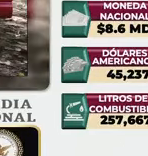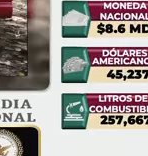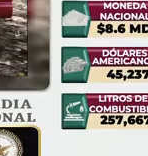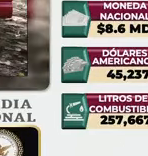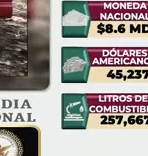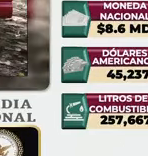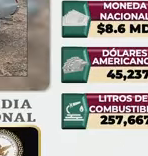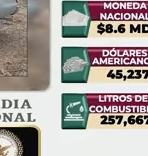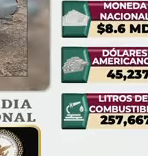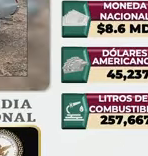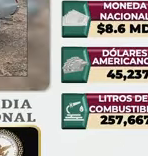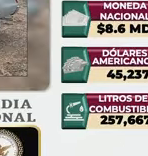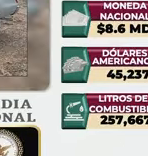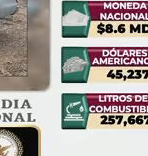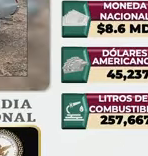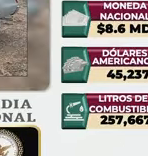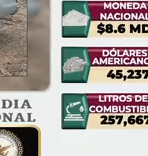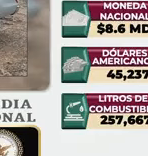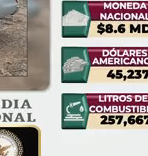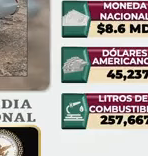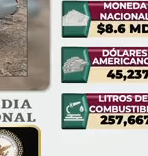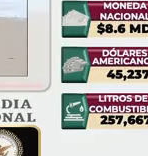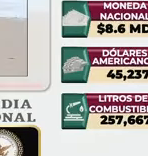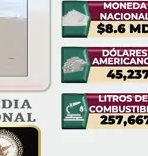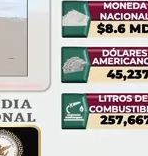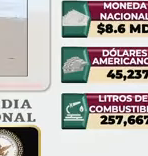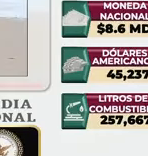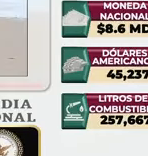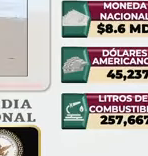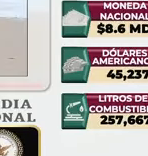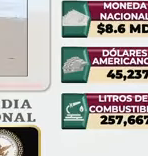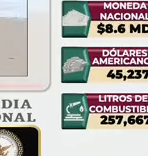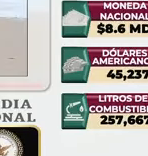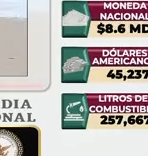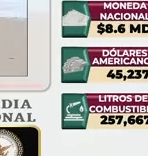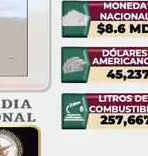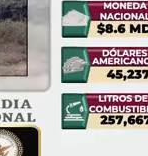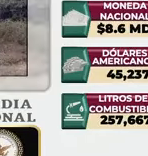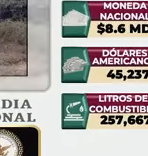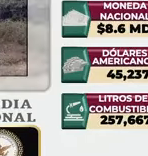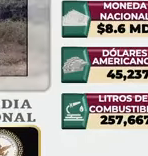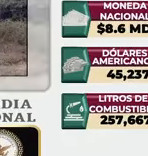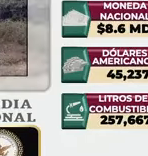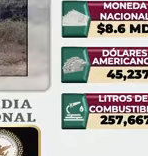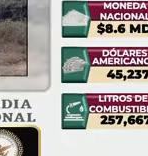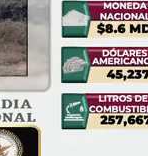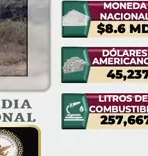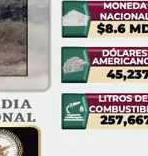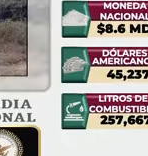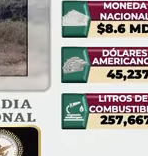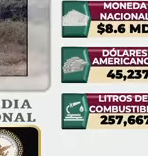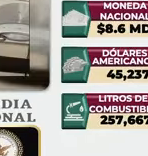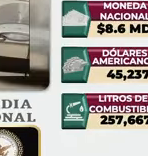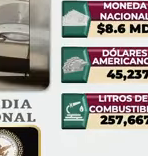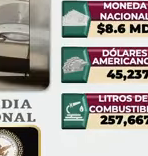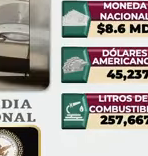ha habido mil 749 detenidos, se han asegurado mil 766